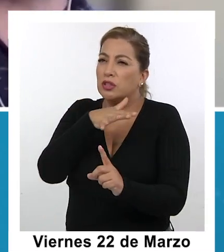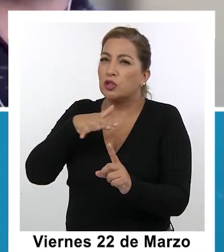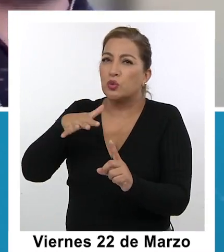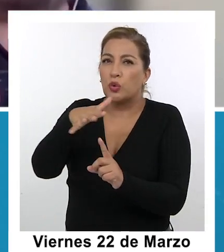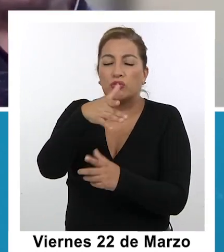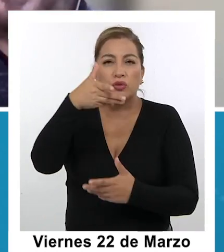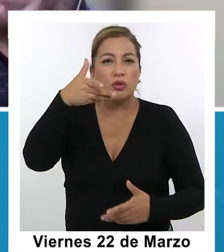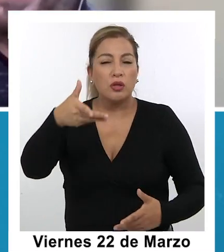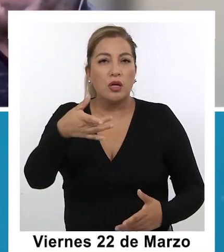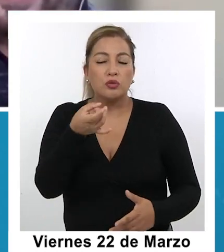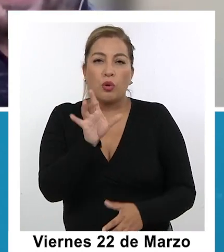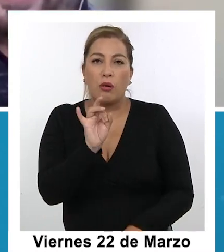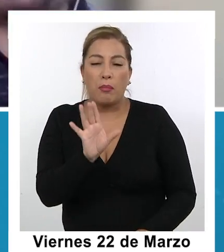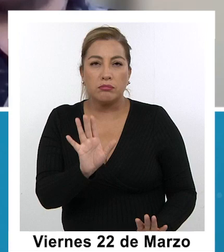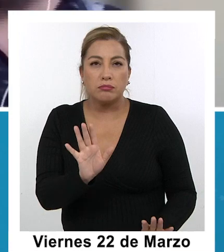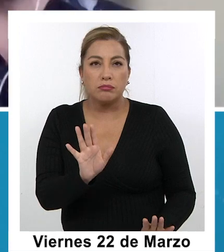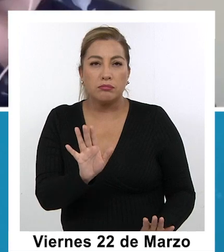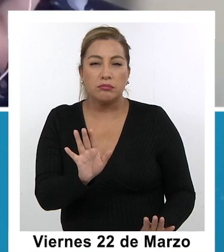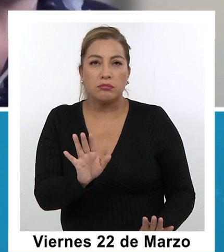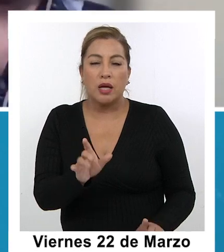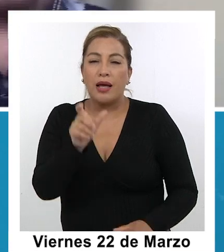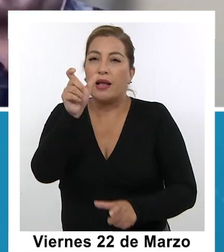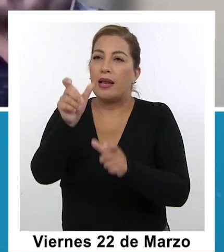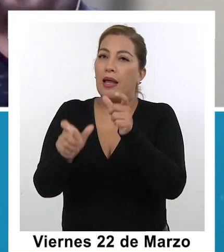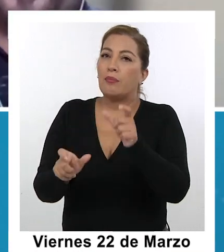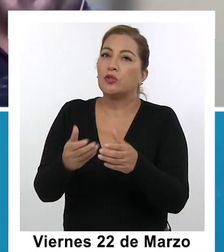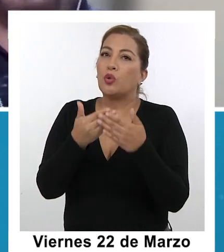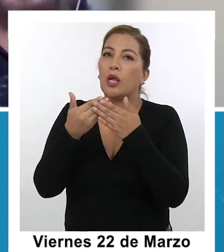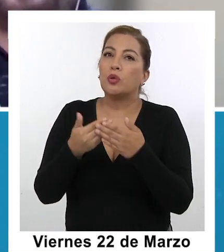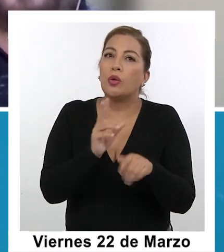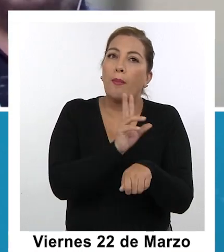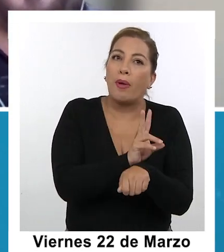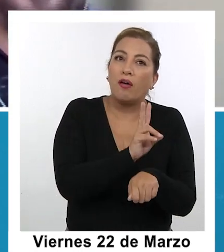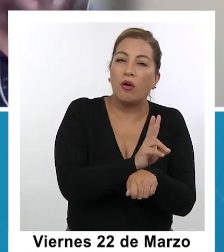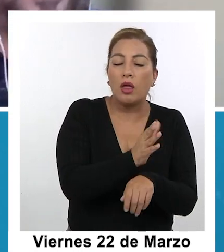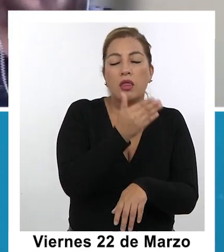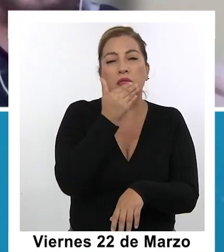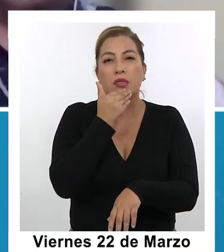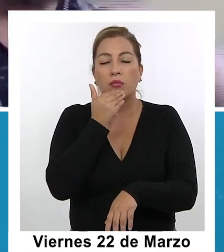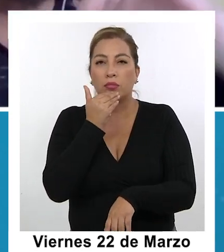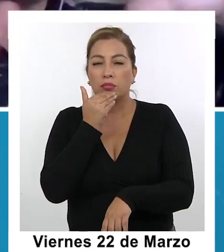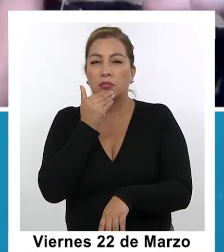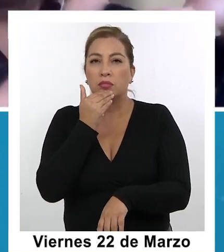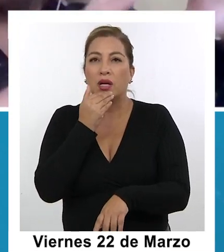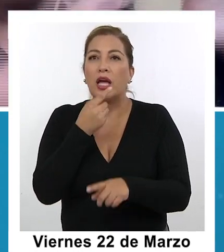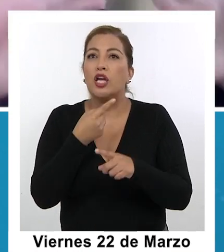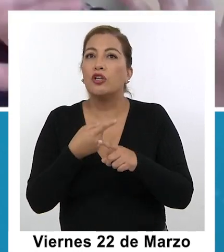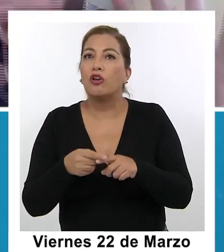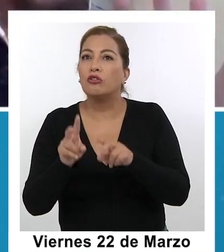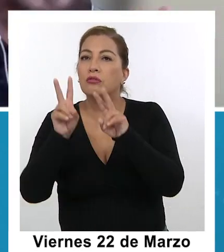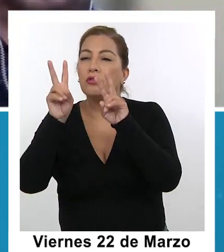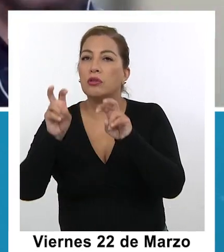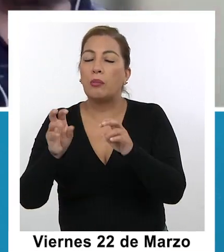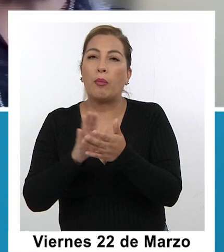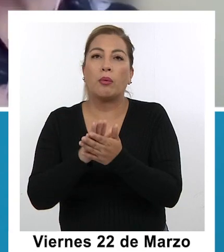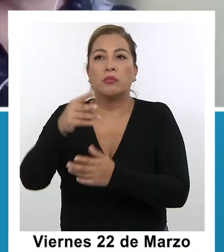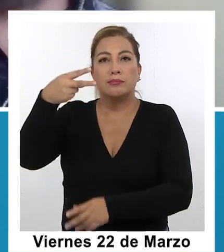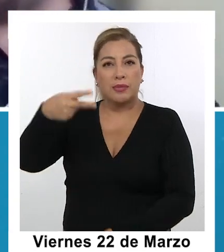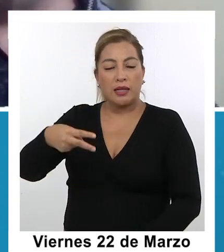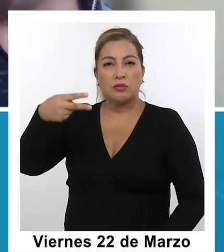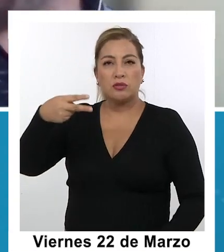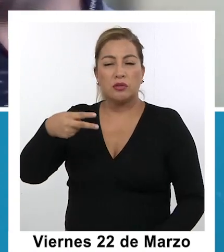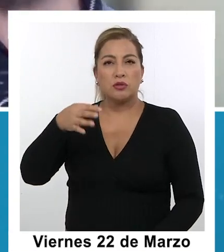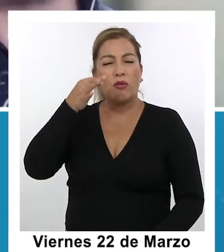que no solamente se ve eh entre la gente que estudia pedagogía sino que también se ve en otros aspectos en las noticias